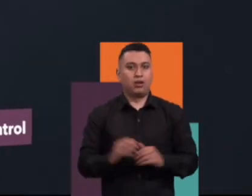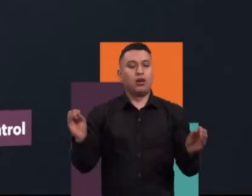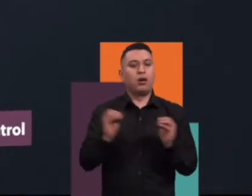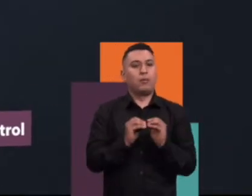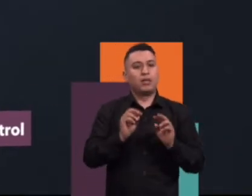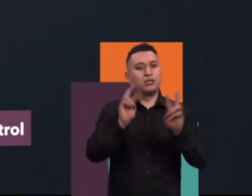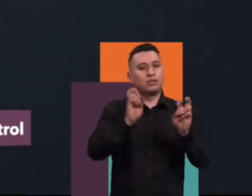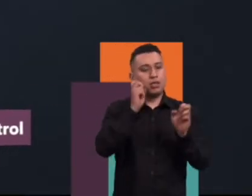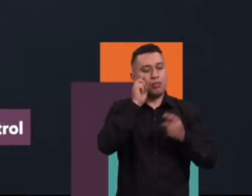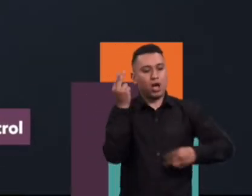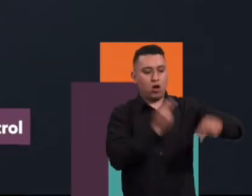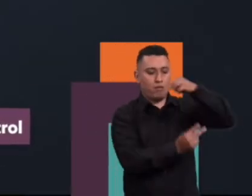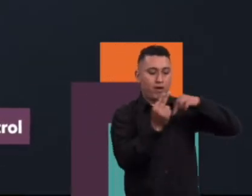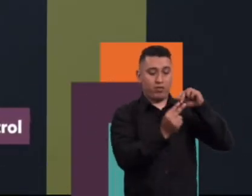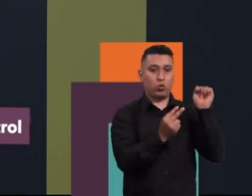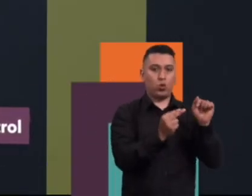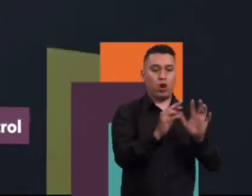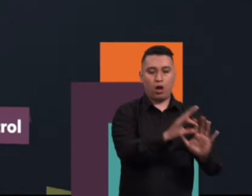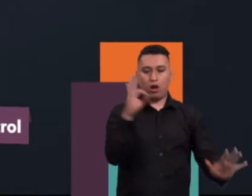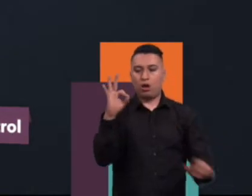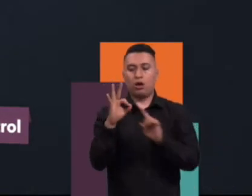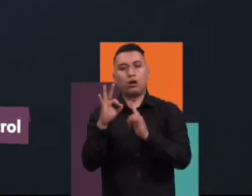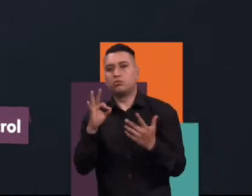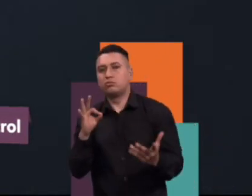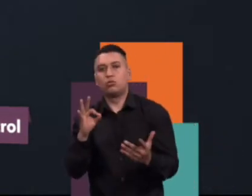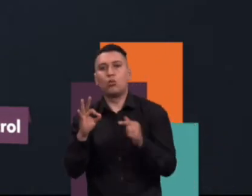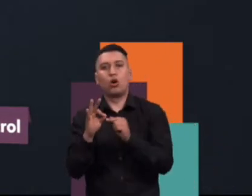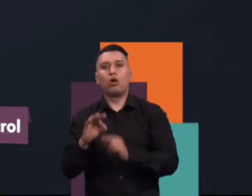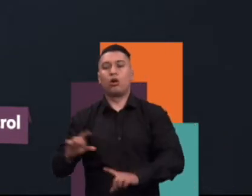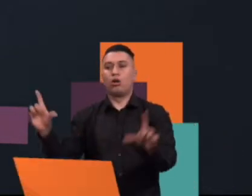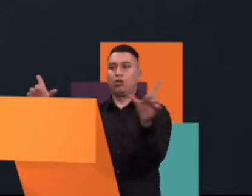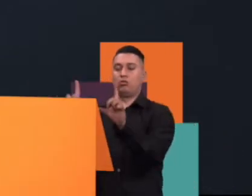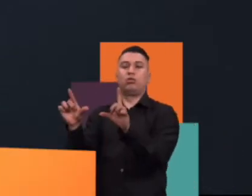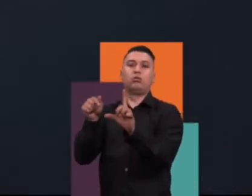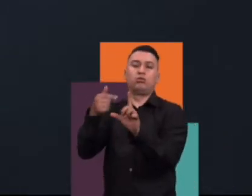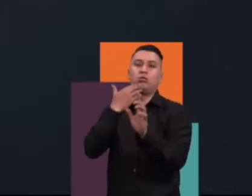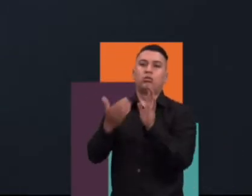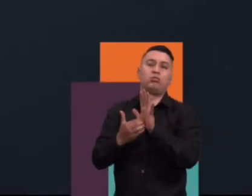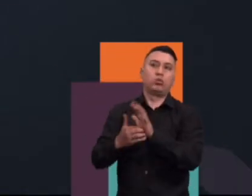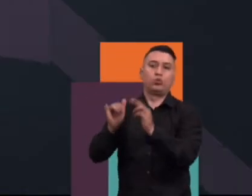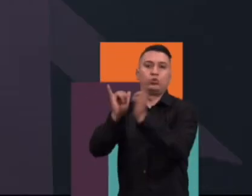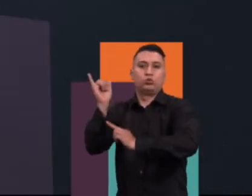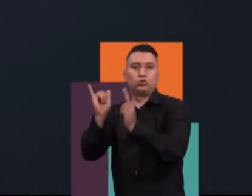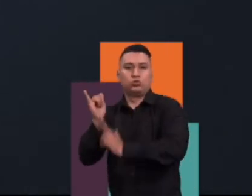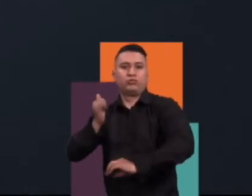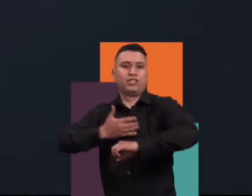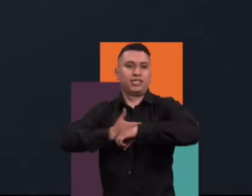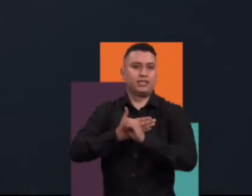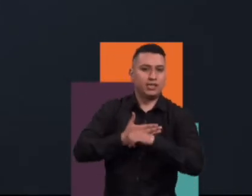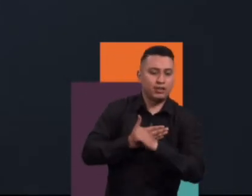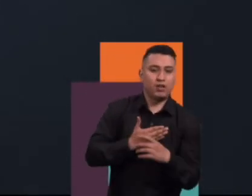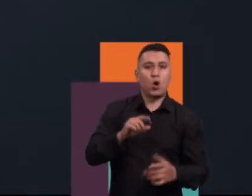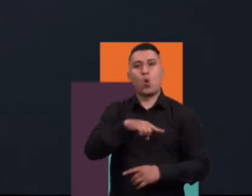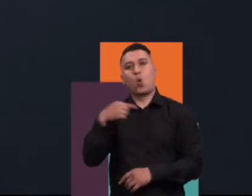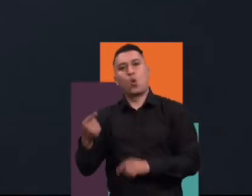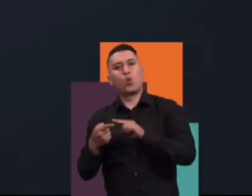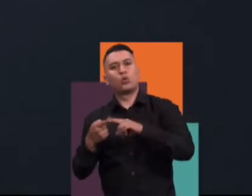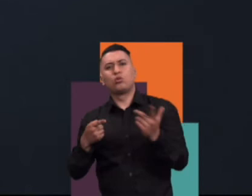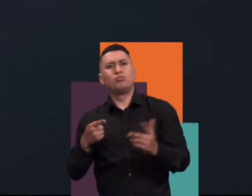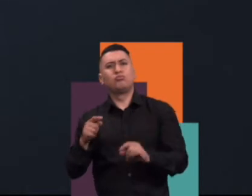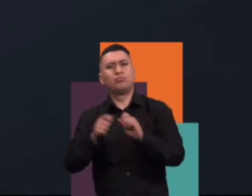busca esta oferta de consumo audiovisual. Y esas personas acceden al internet, a YouTube, a Instagram,